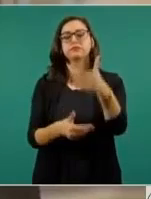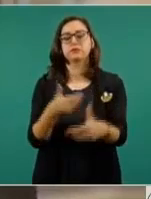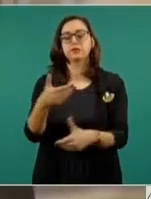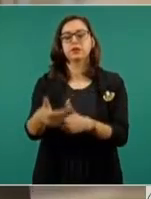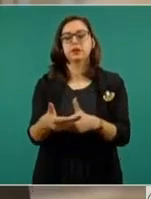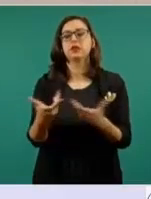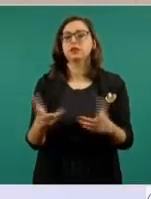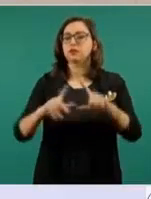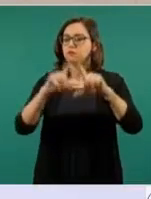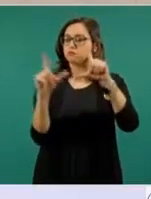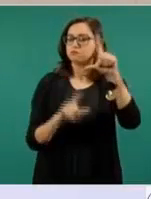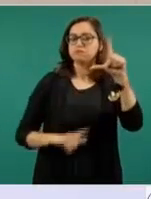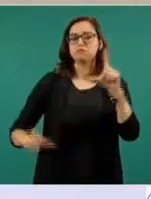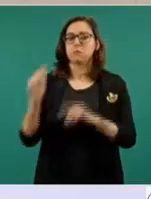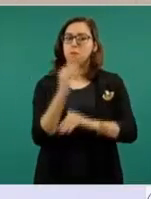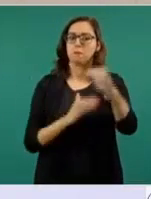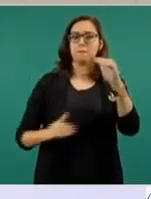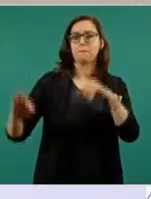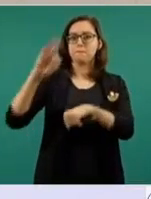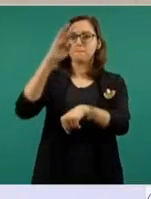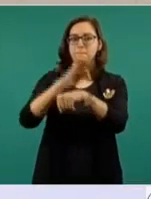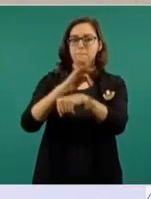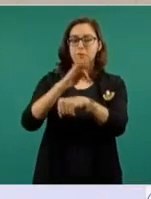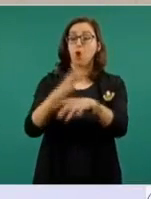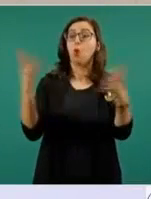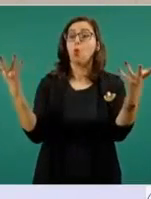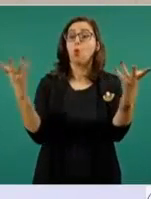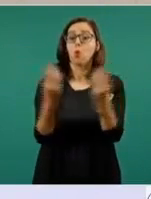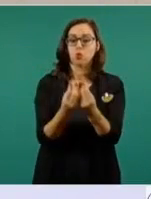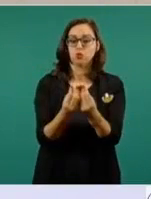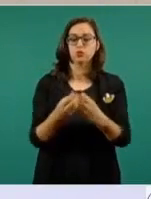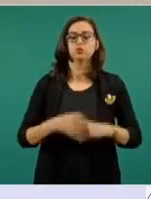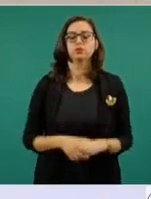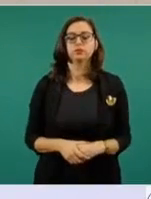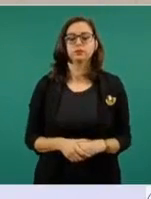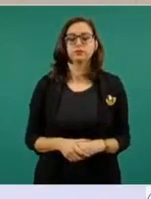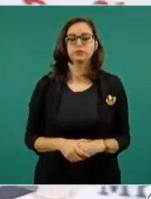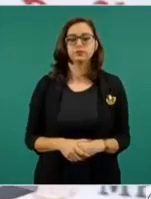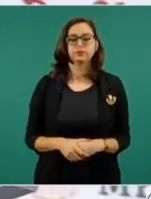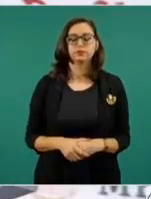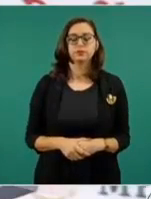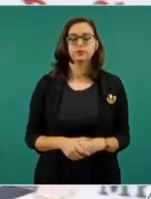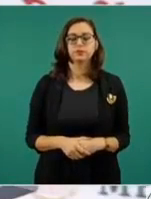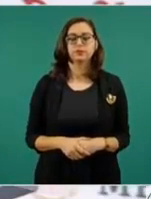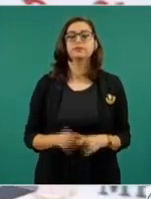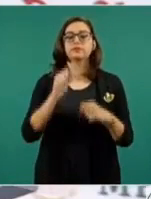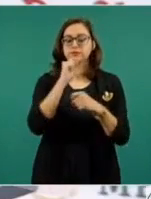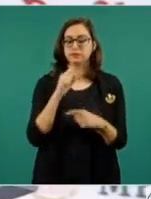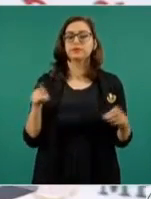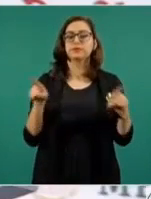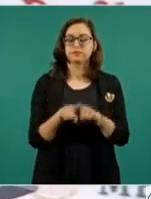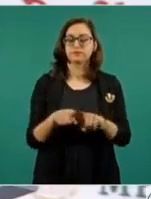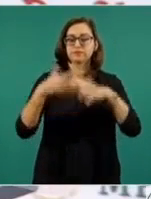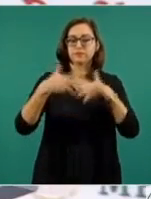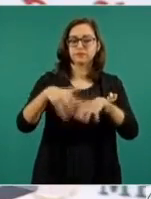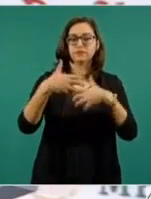Estado Mayor de la Defensa Nacional como Estado Mayor Conjunto. Destaco que también desfilarán un